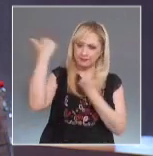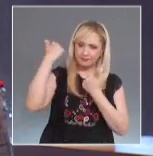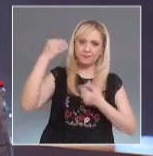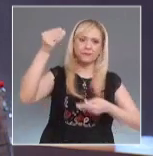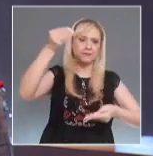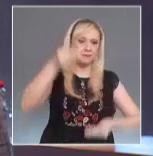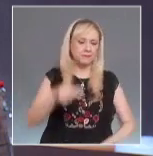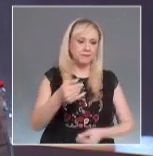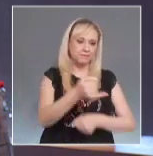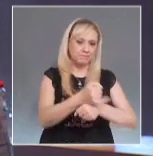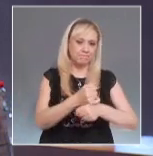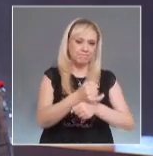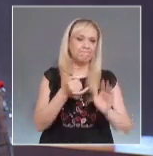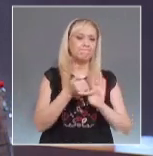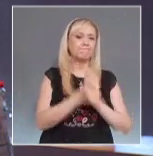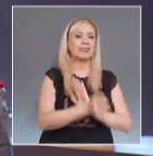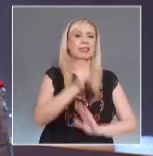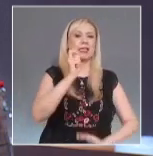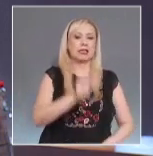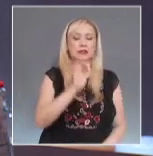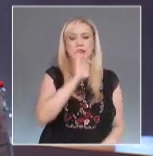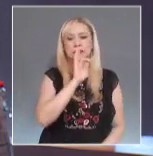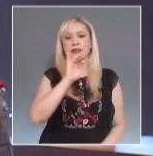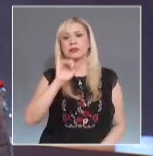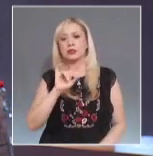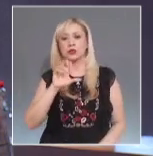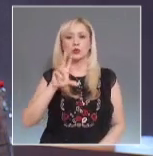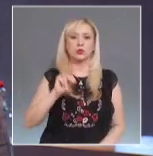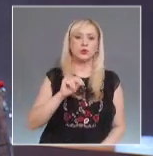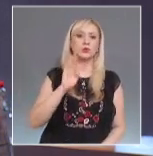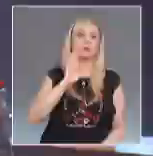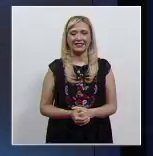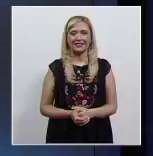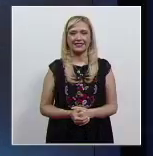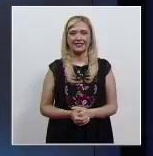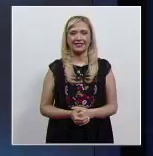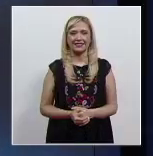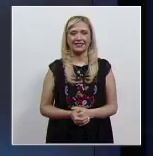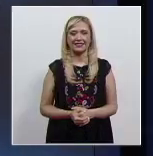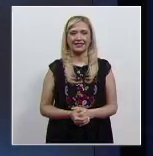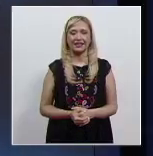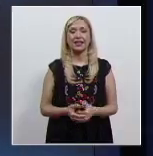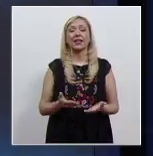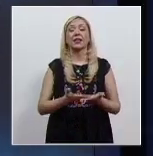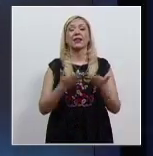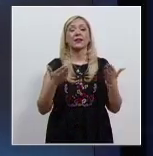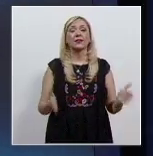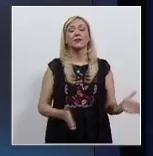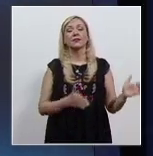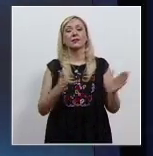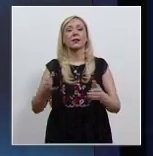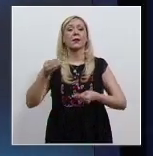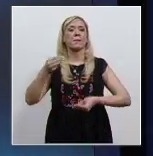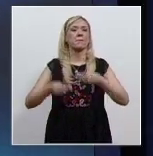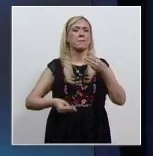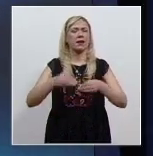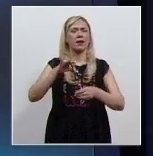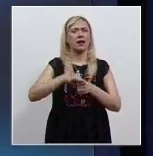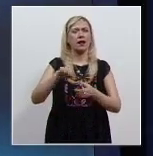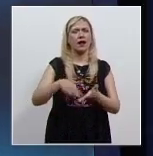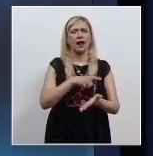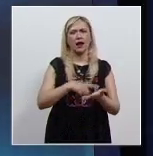Para el Canal del Poder Judicial de la Federación, Juan Carlos González. Y en más noticias, la magistrada electoral